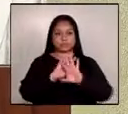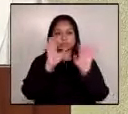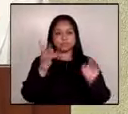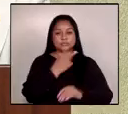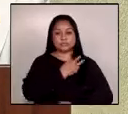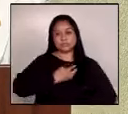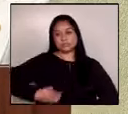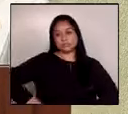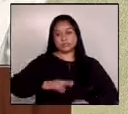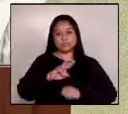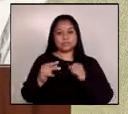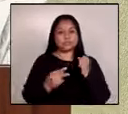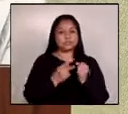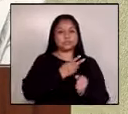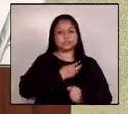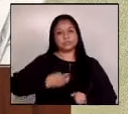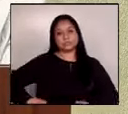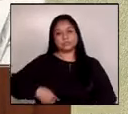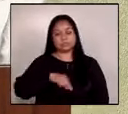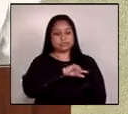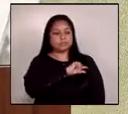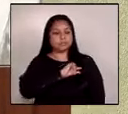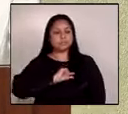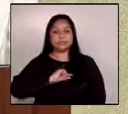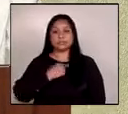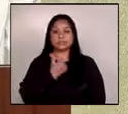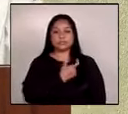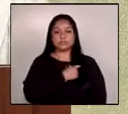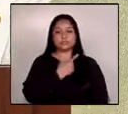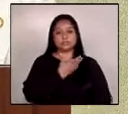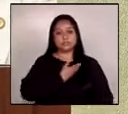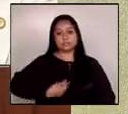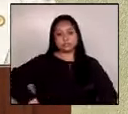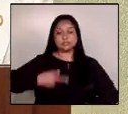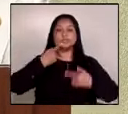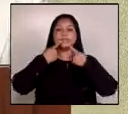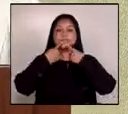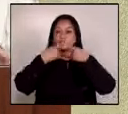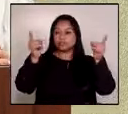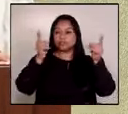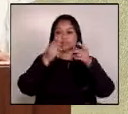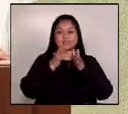gabinete de gobierno público en general